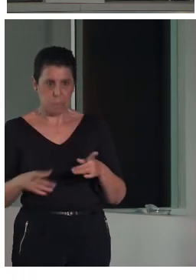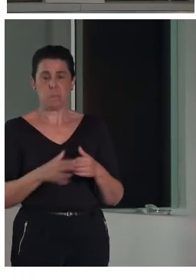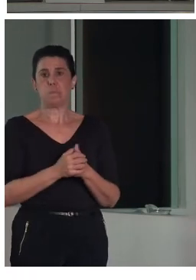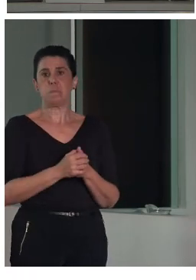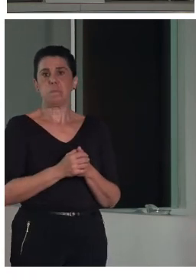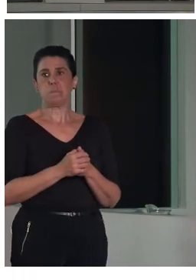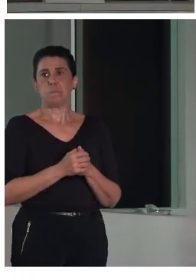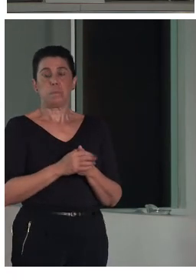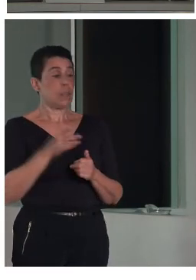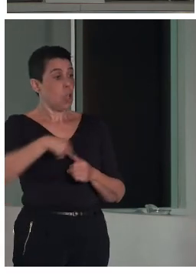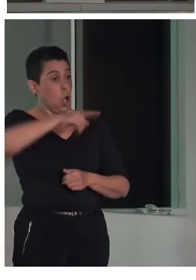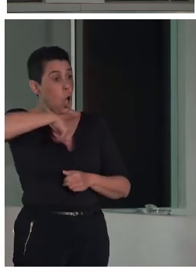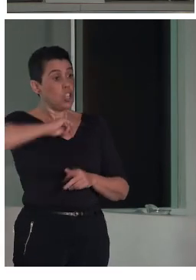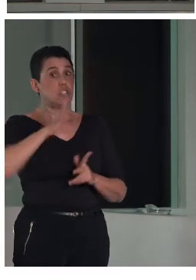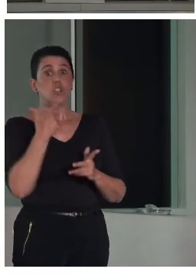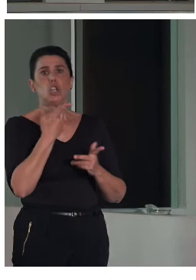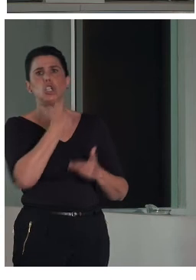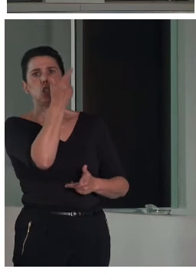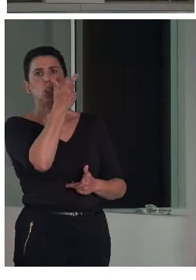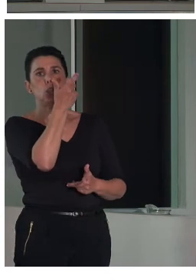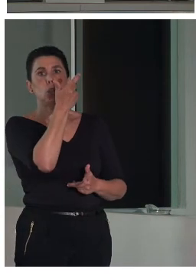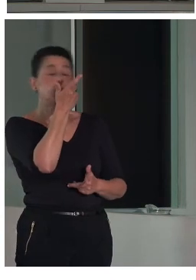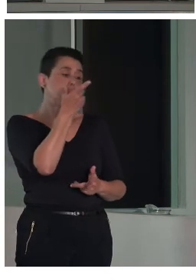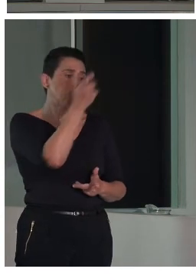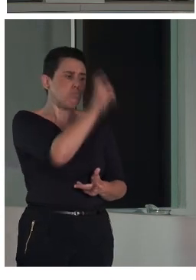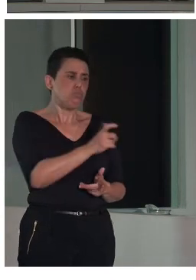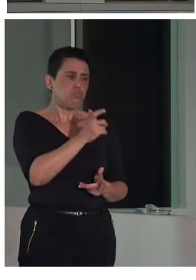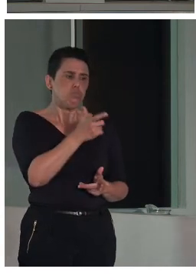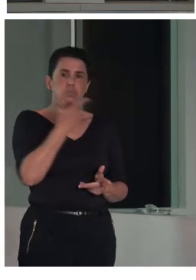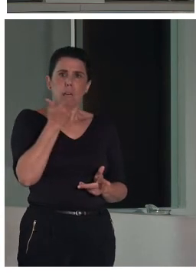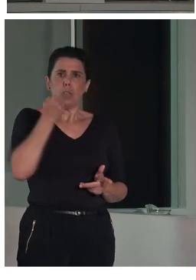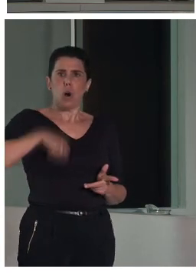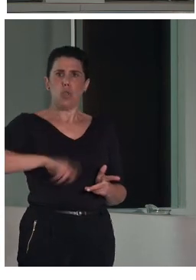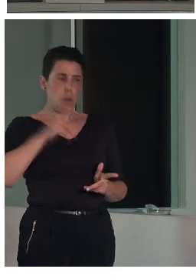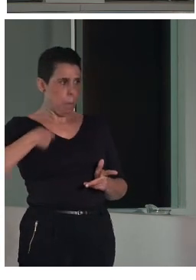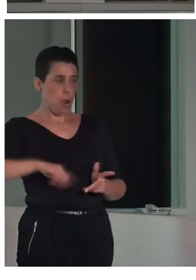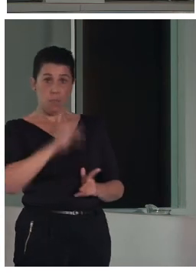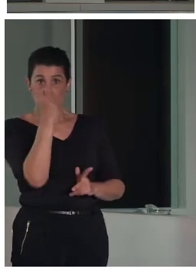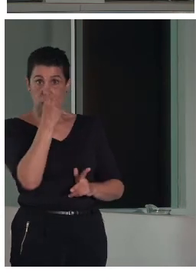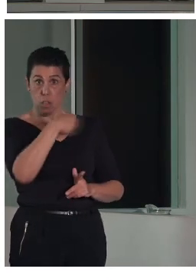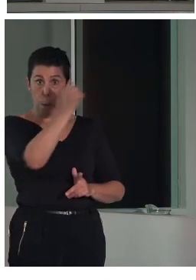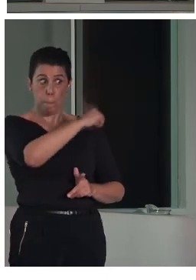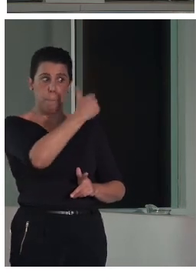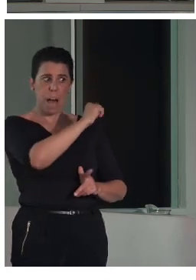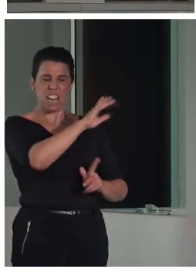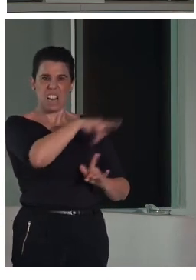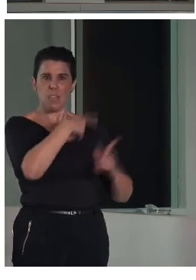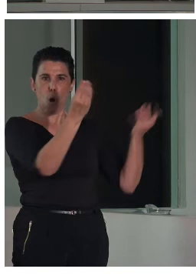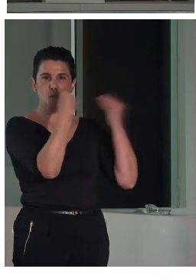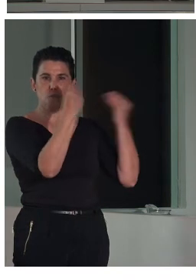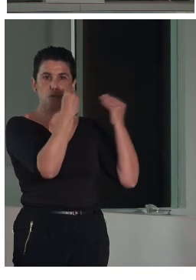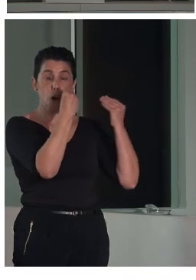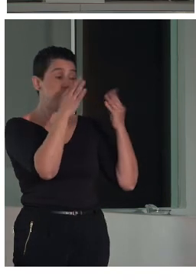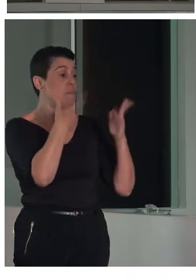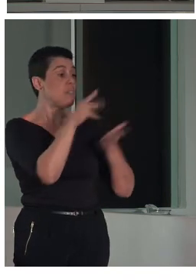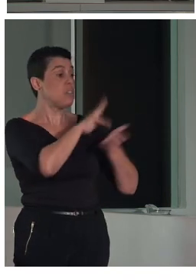distinguimos dos figuras la del validador que tiene que ver con los textos en lectura fácil es una persona que tiene una formación en lectura fácil y una competencia